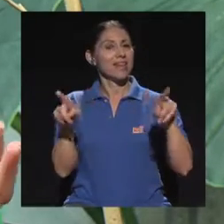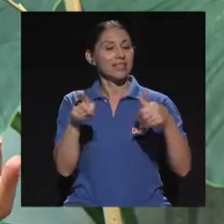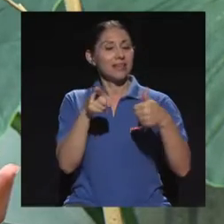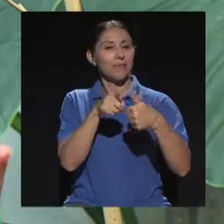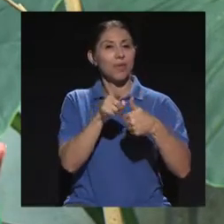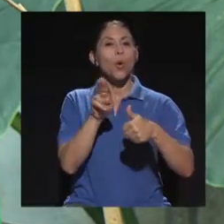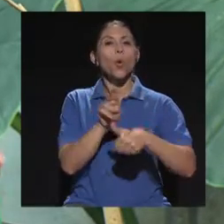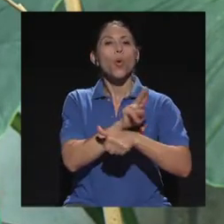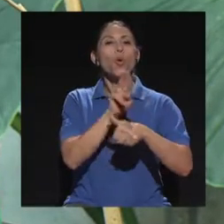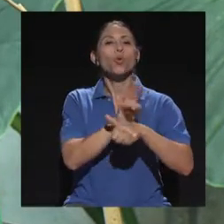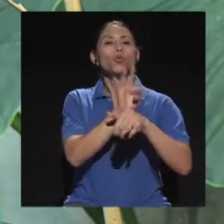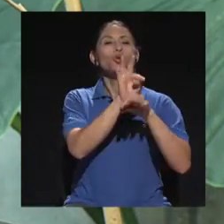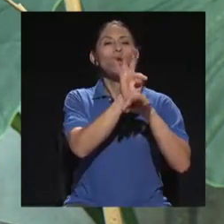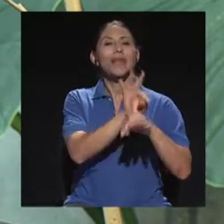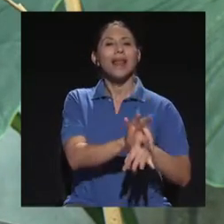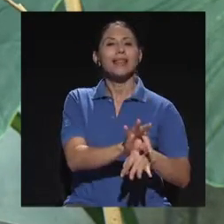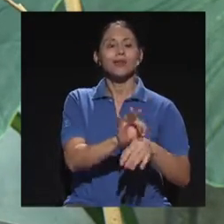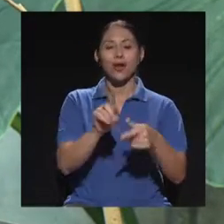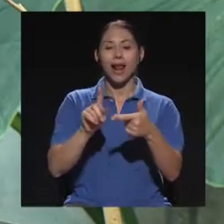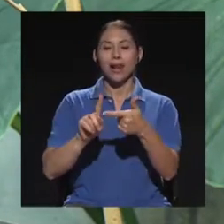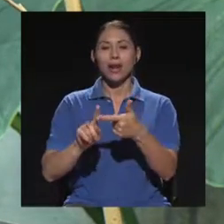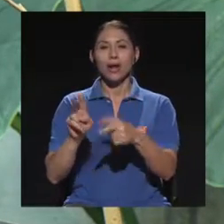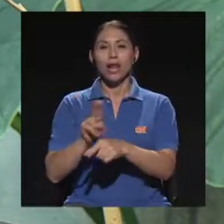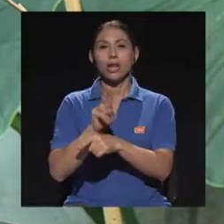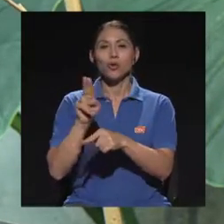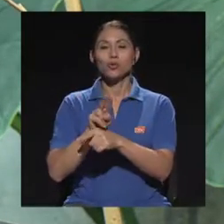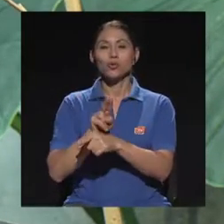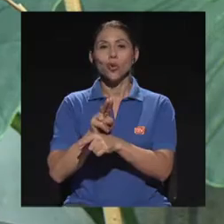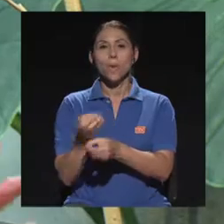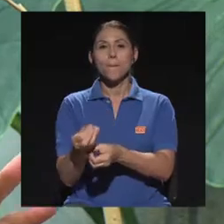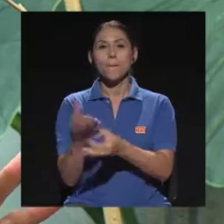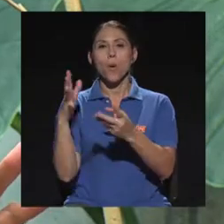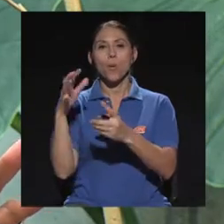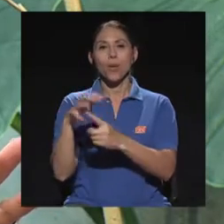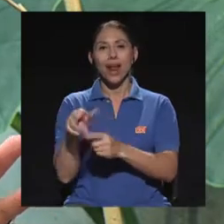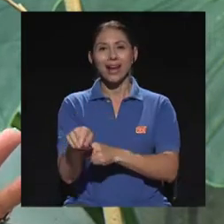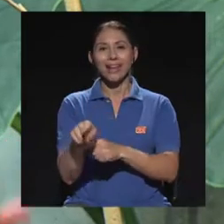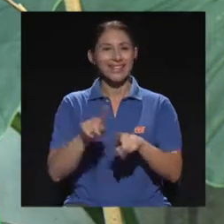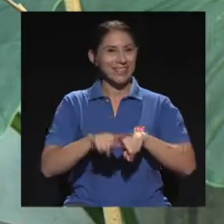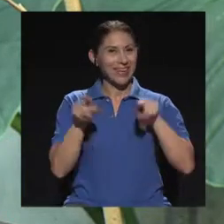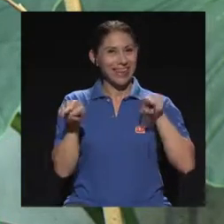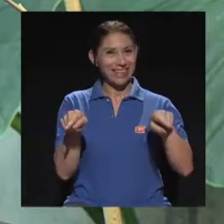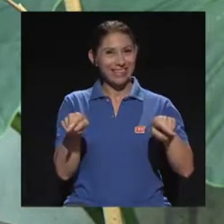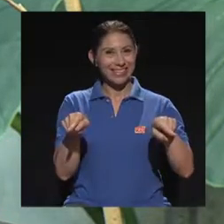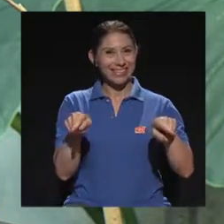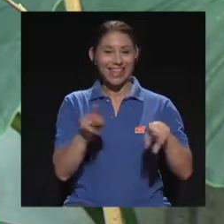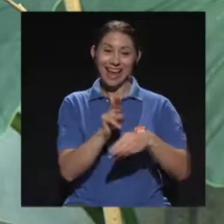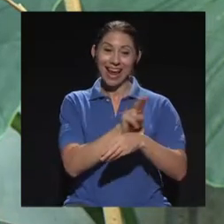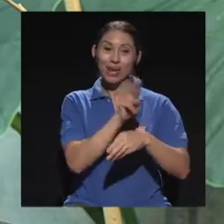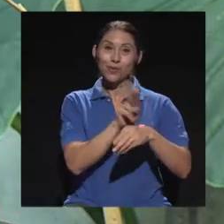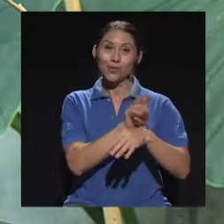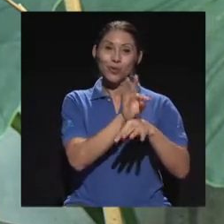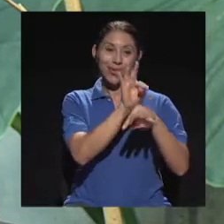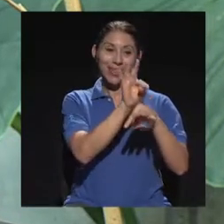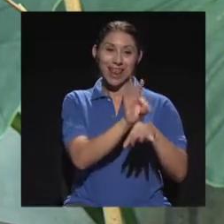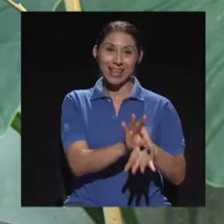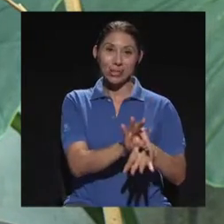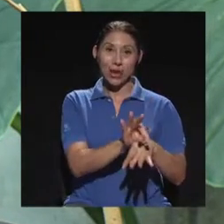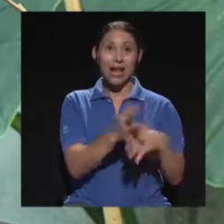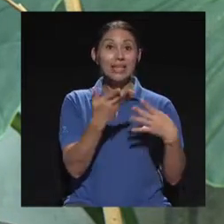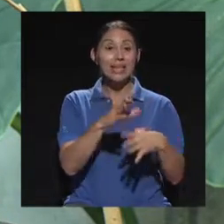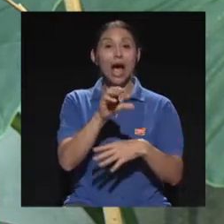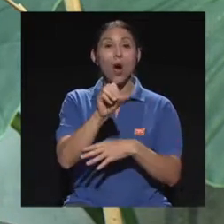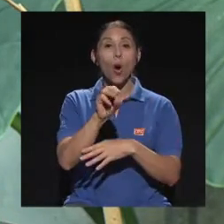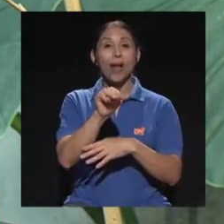entre el uso tradicional y el uso popular, son cosas totalmente diferentes, el uso tradicional, la OMS,